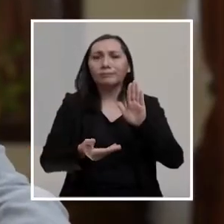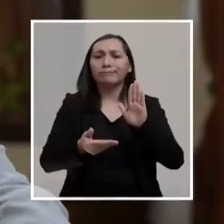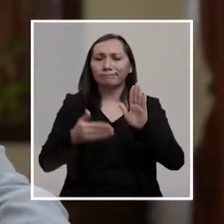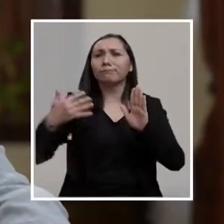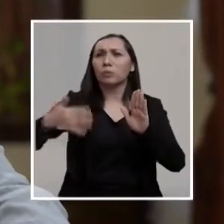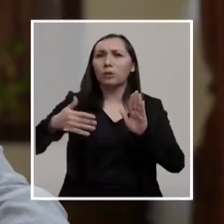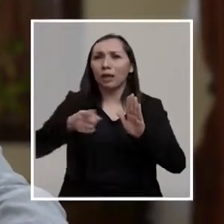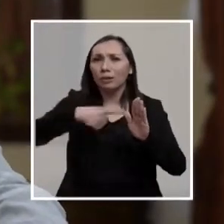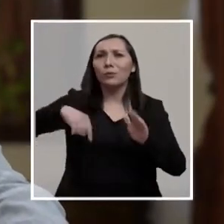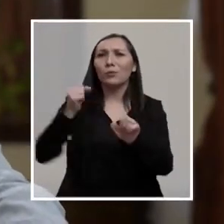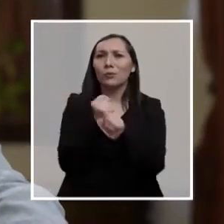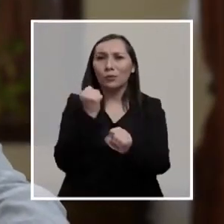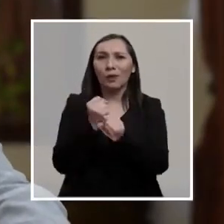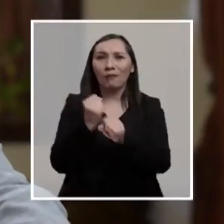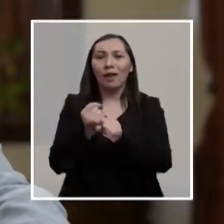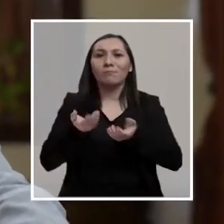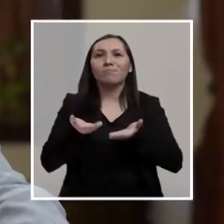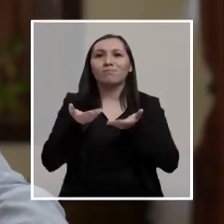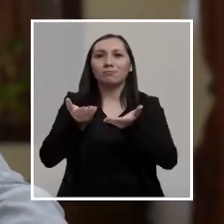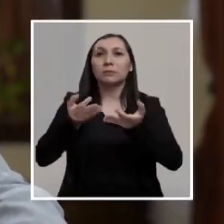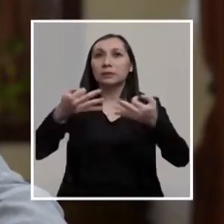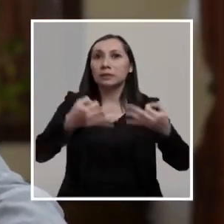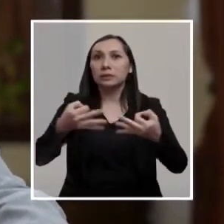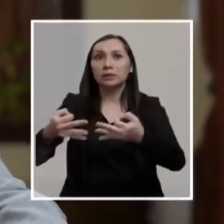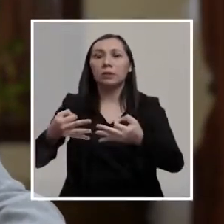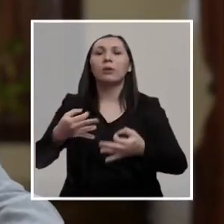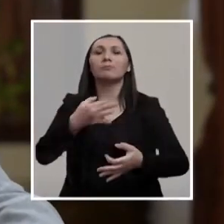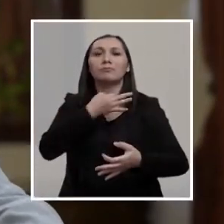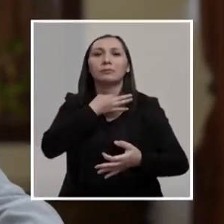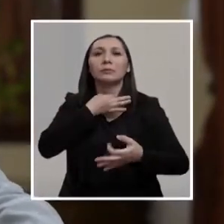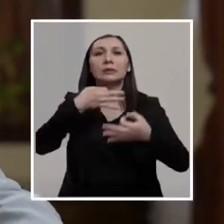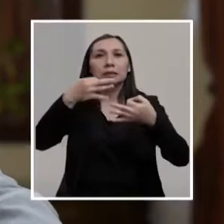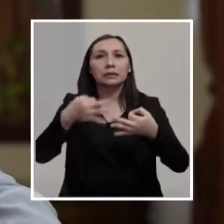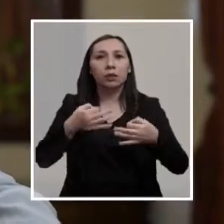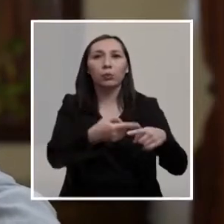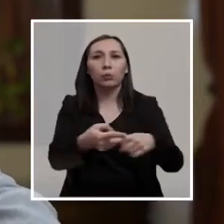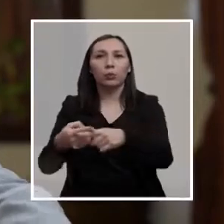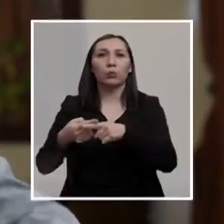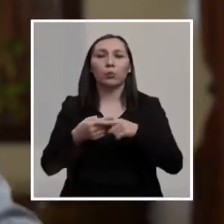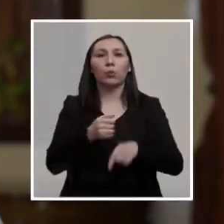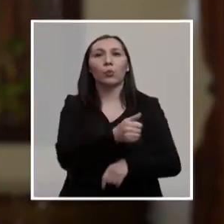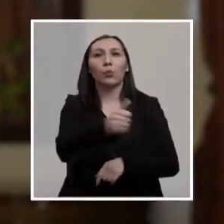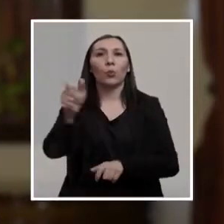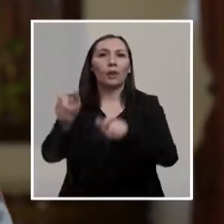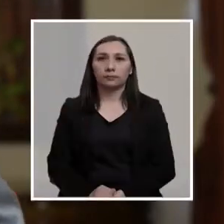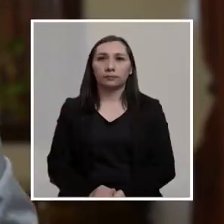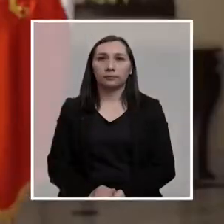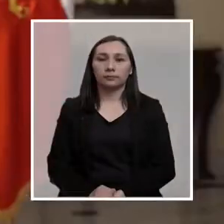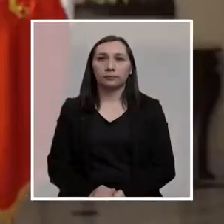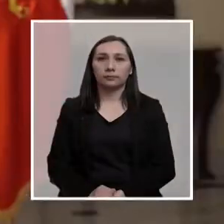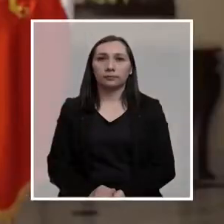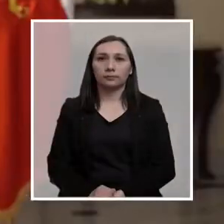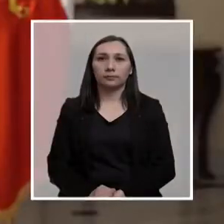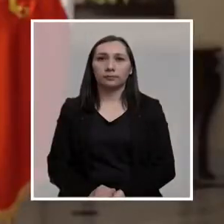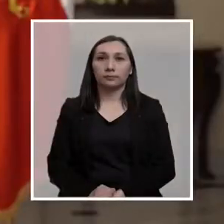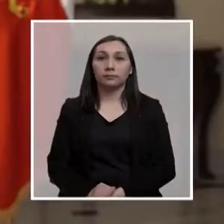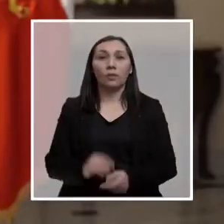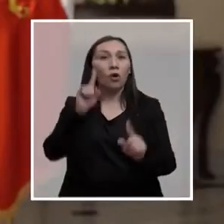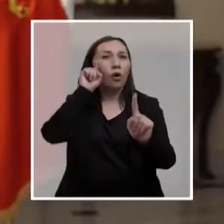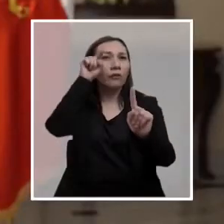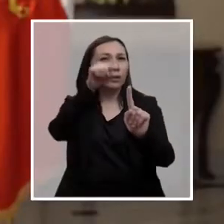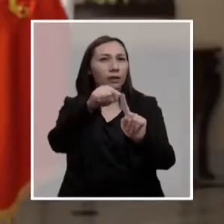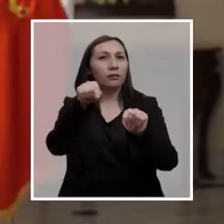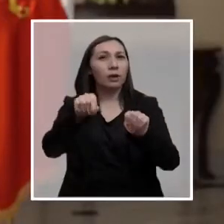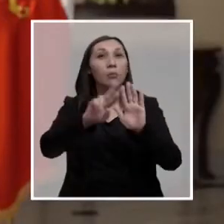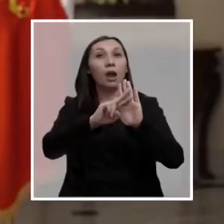central en nuestra tarea de entregar certezas y garantizar seguridad social a todos nuestros compatriotas. El gran objetivo